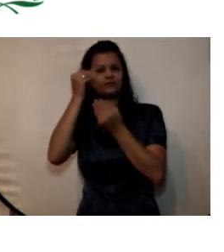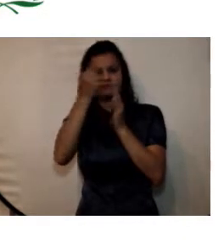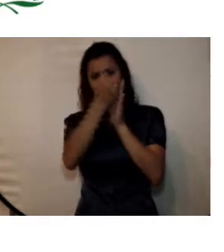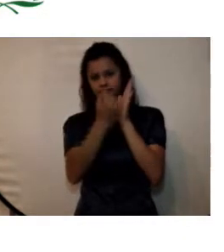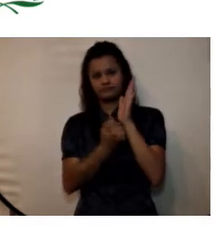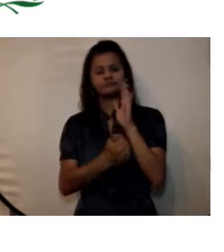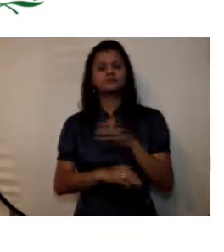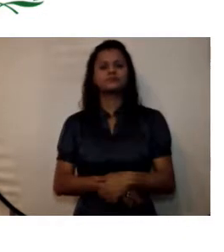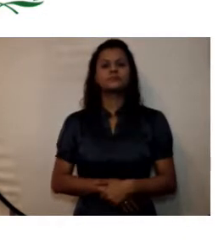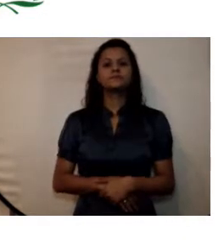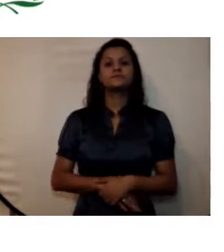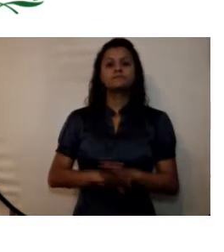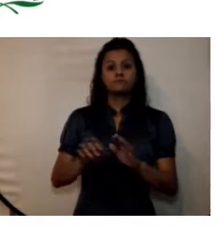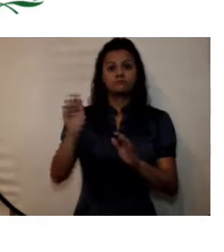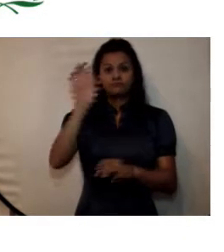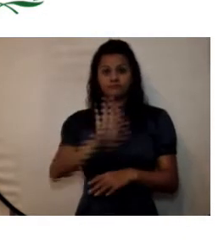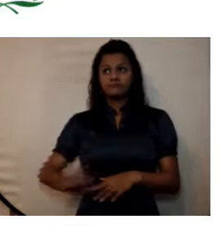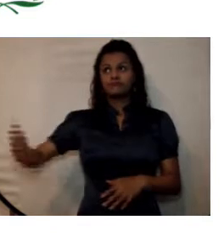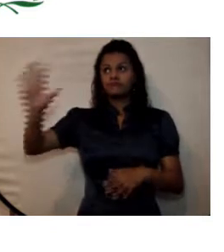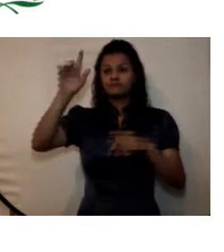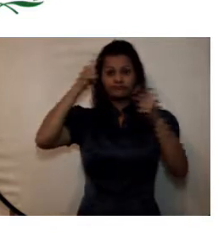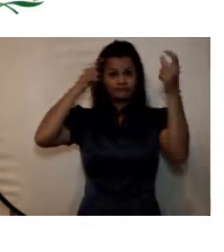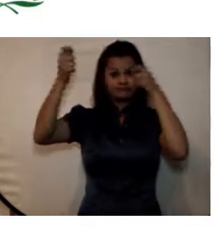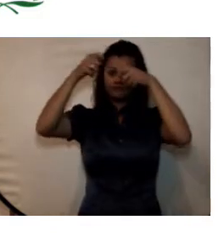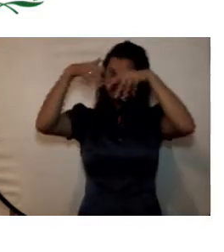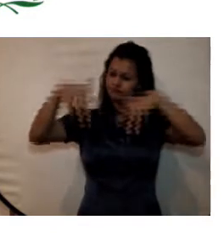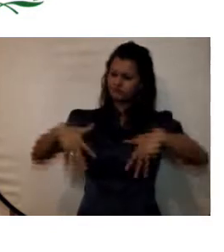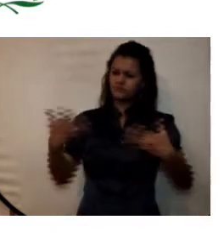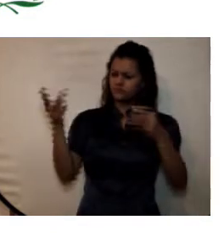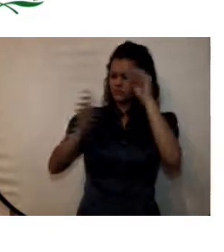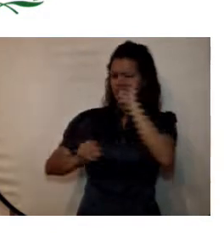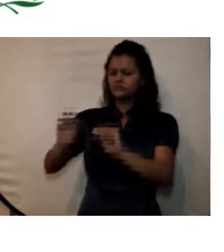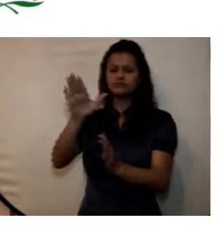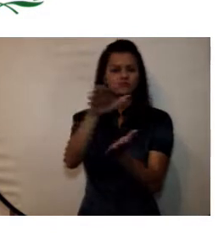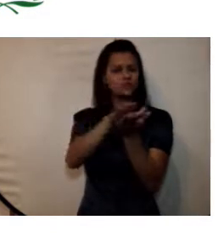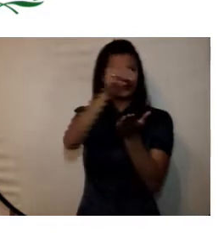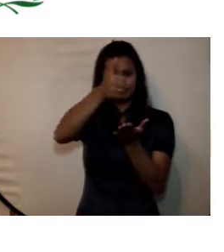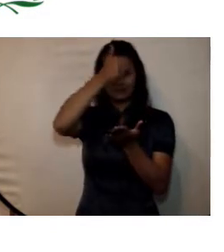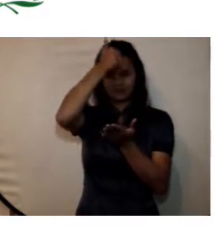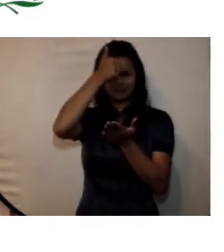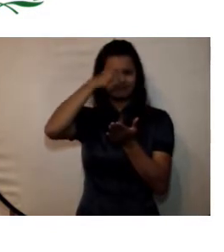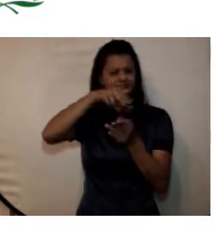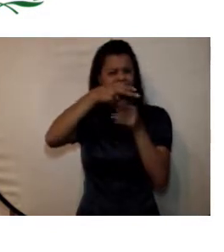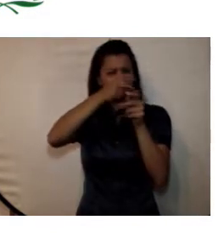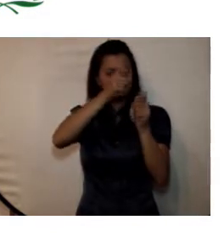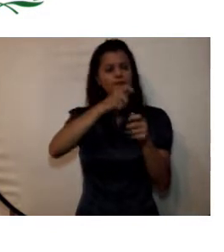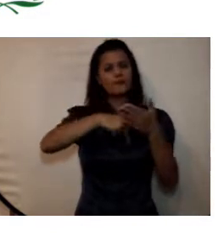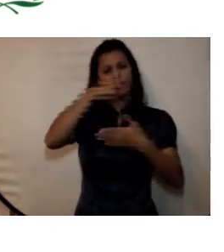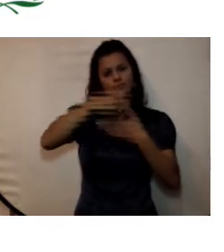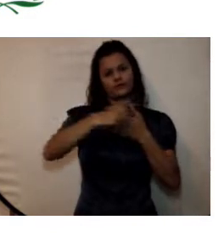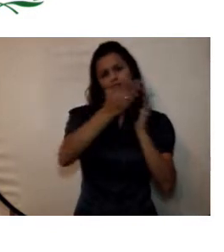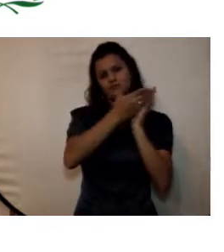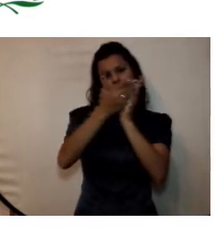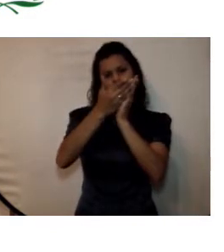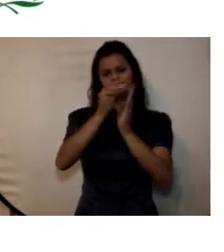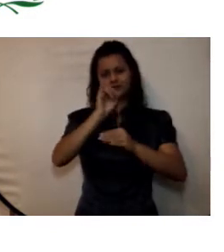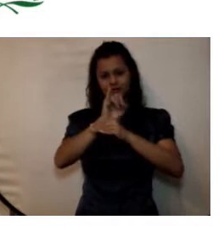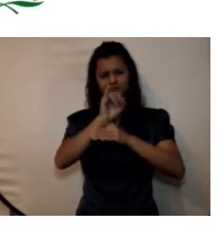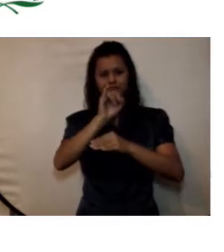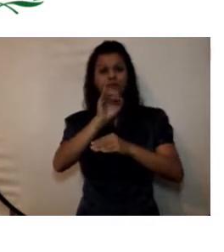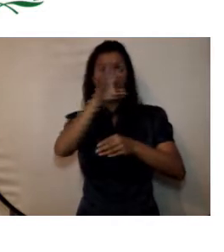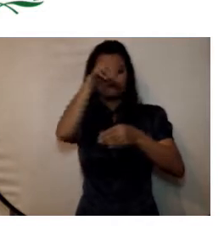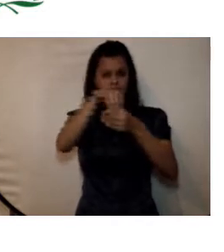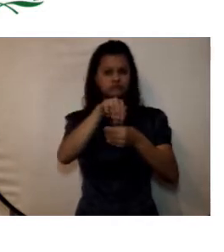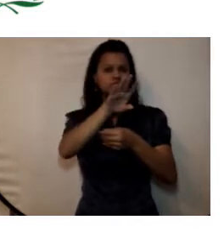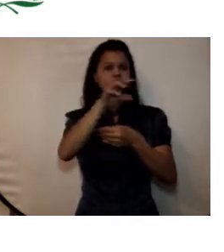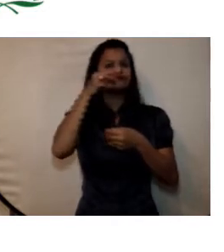ese mapa estratégico está formulado por unos documentos maestros que llamamos el proyecto educativo institucional en el cual está contenido